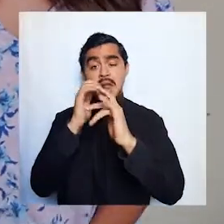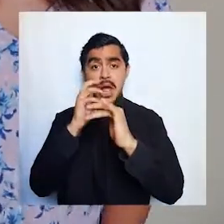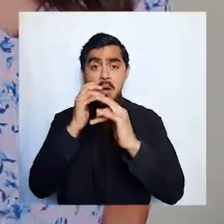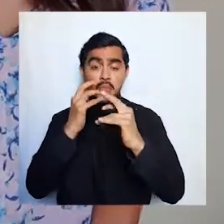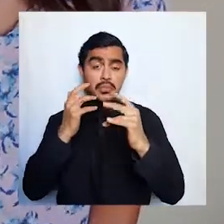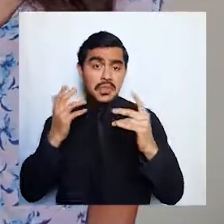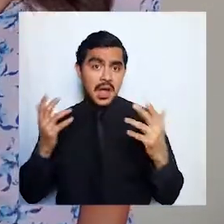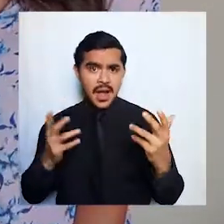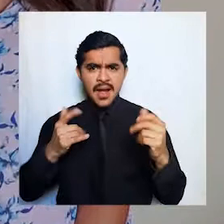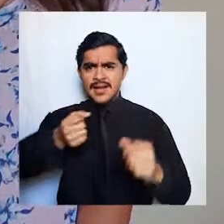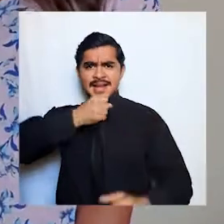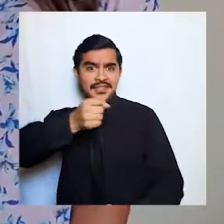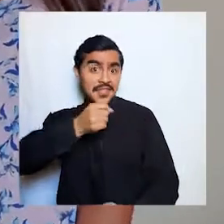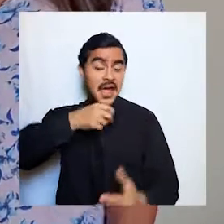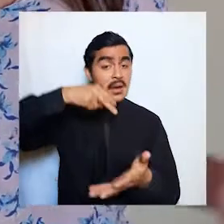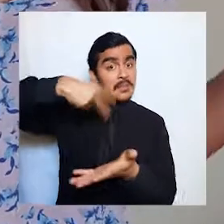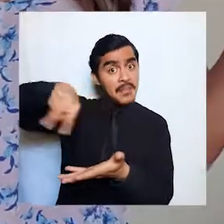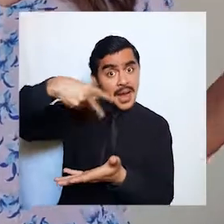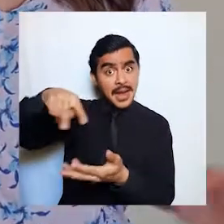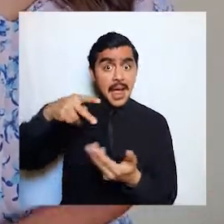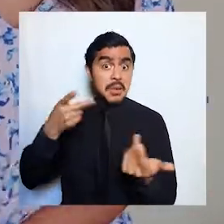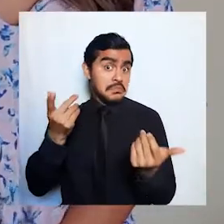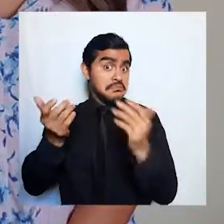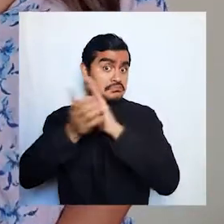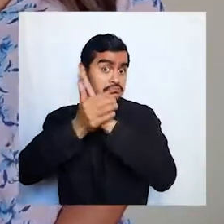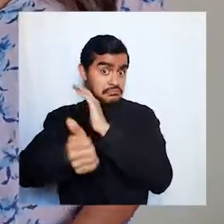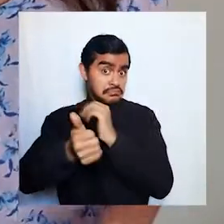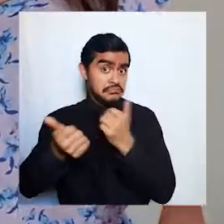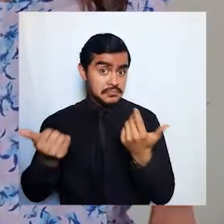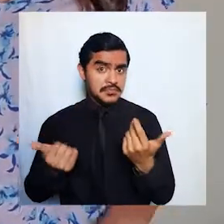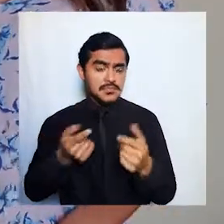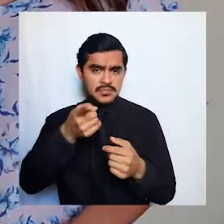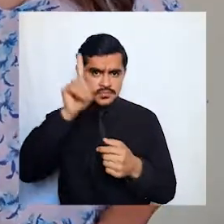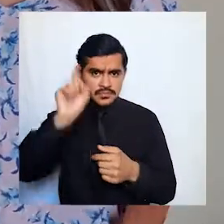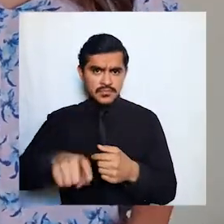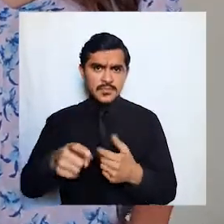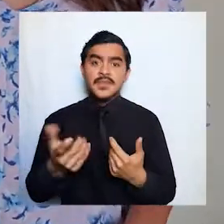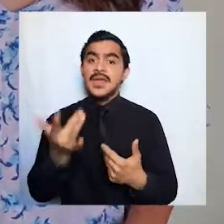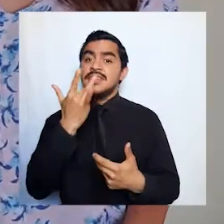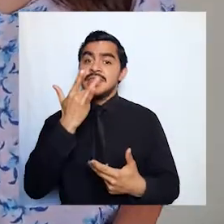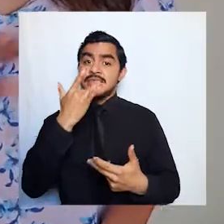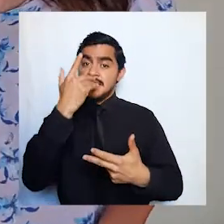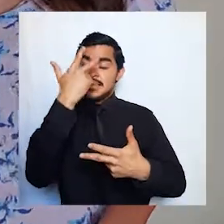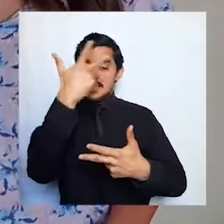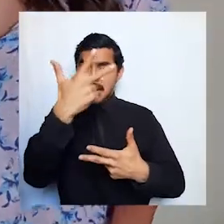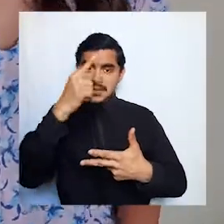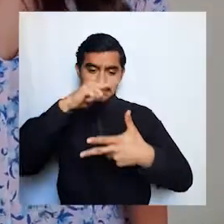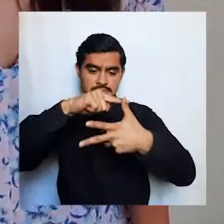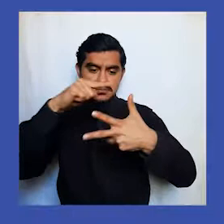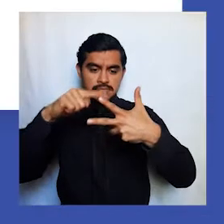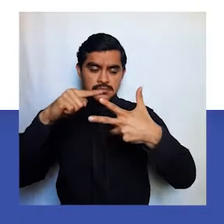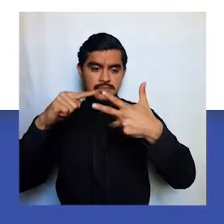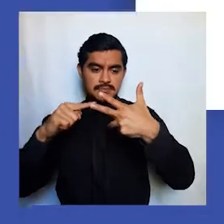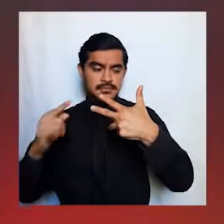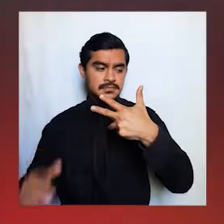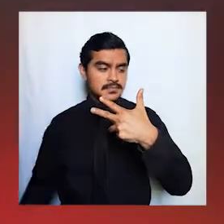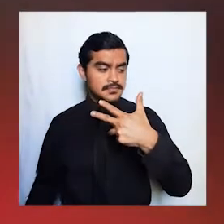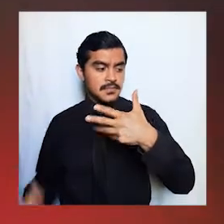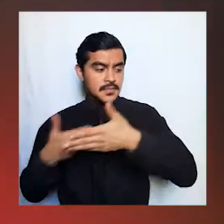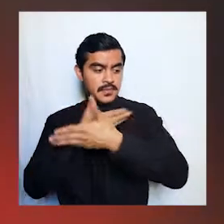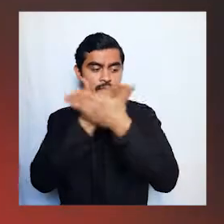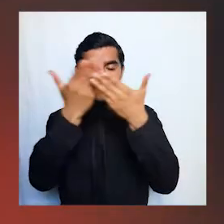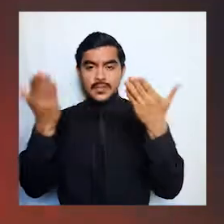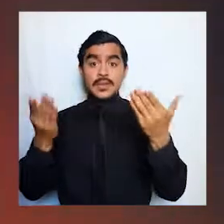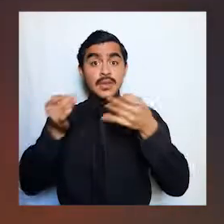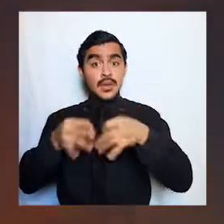o cantar bailar esos son otros talentos entonces elegir tres talentos puede ser lo que sea lo siguiente